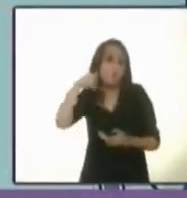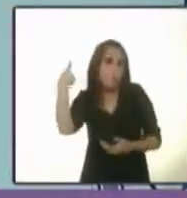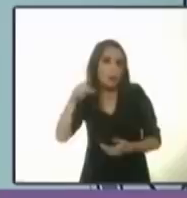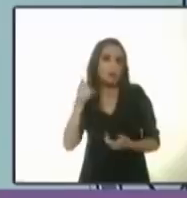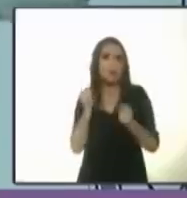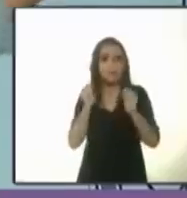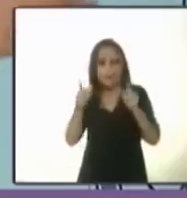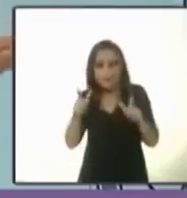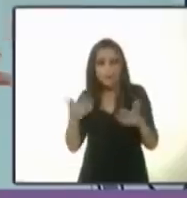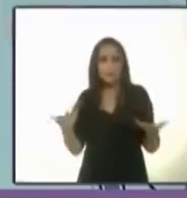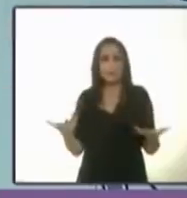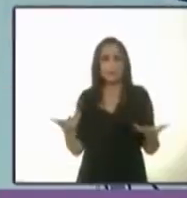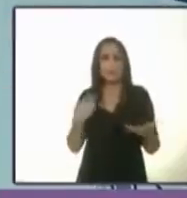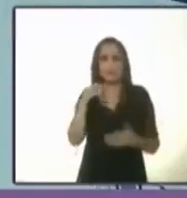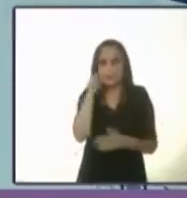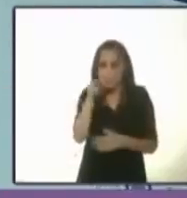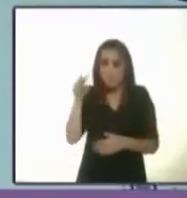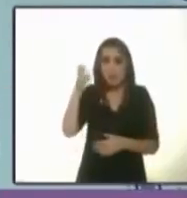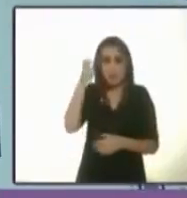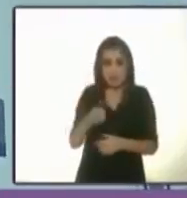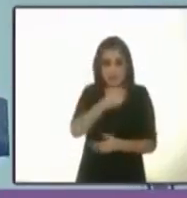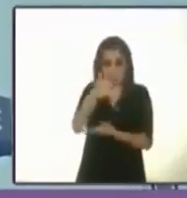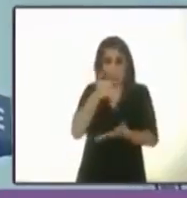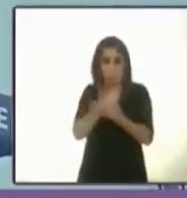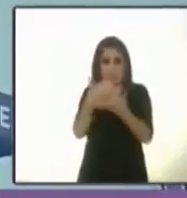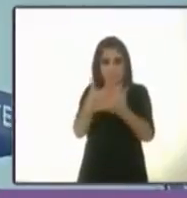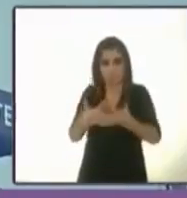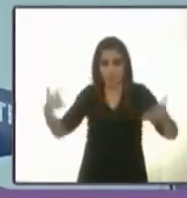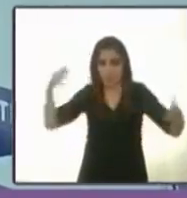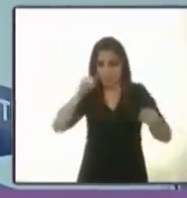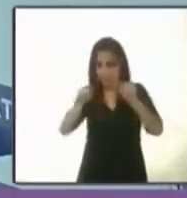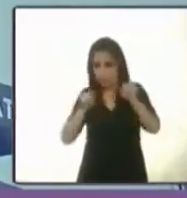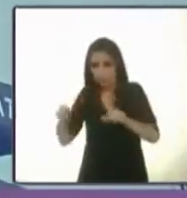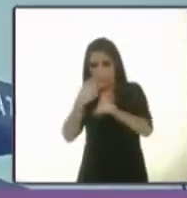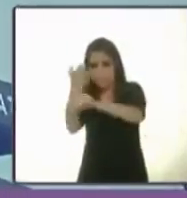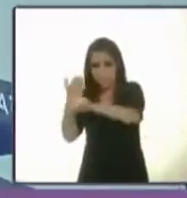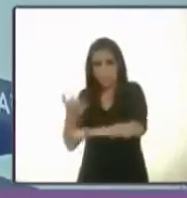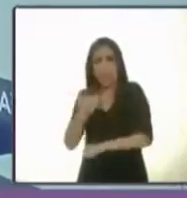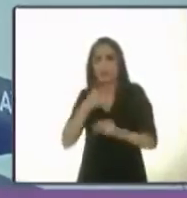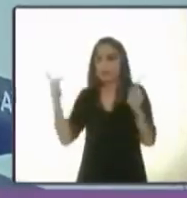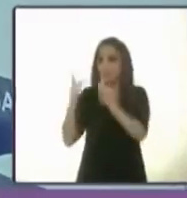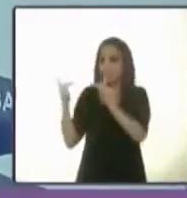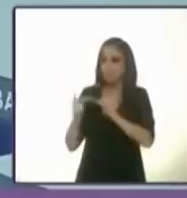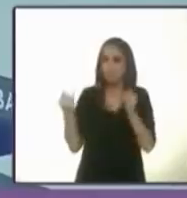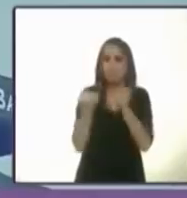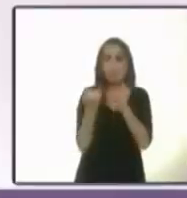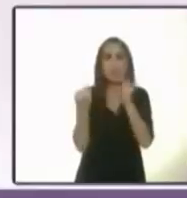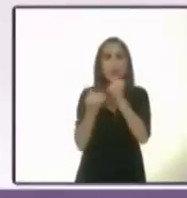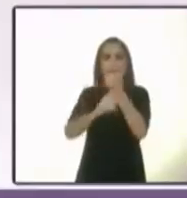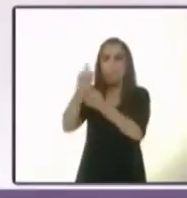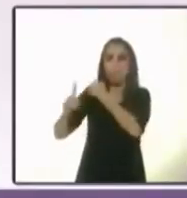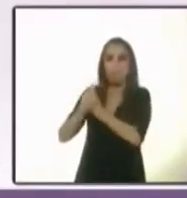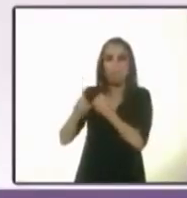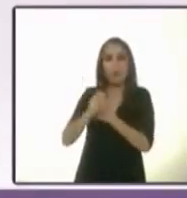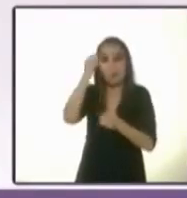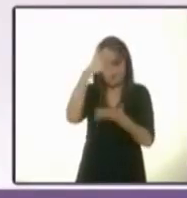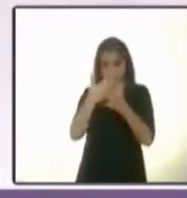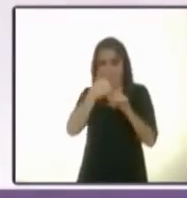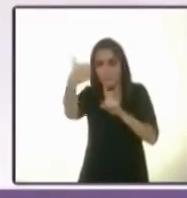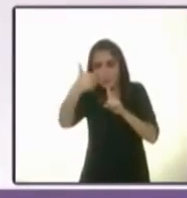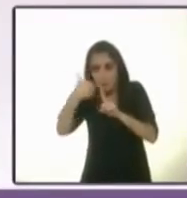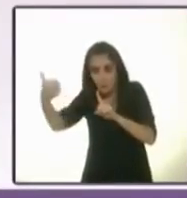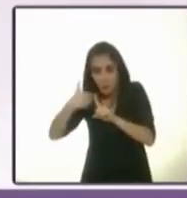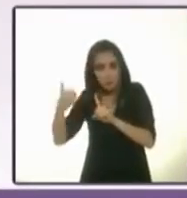Tlaxcala. Y tenemos que ver que esta megalópolis realmente comparte los mismos problemas, no solamente en términos de movilidad.